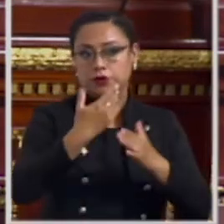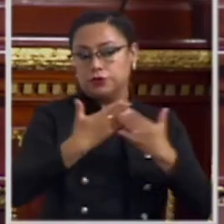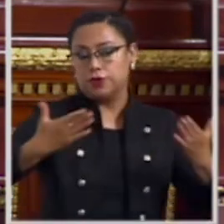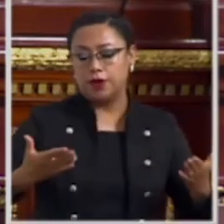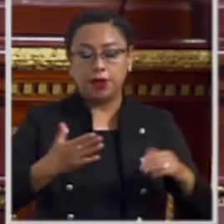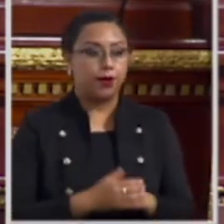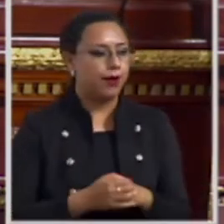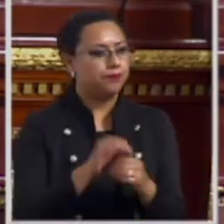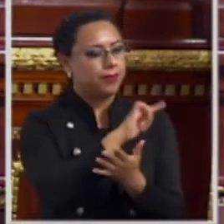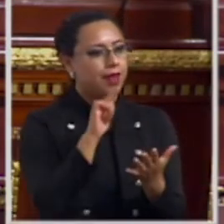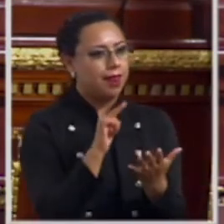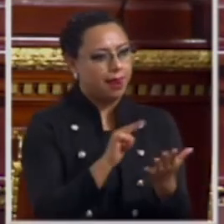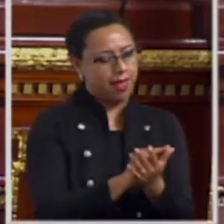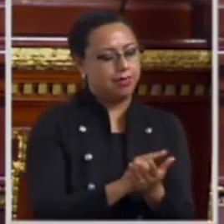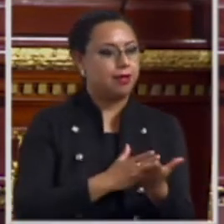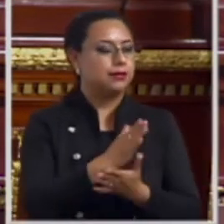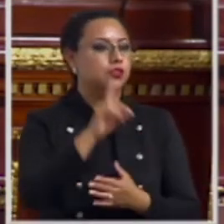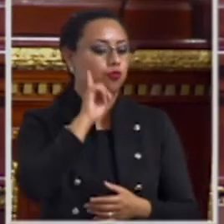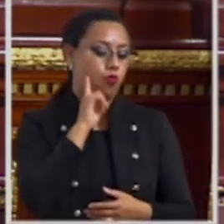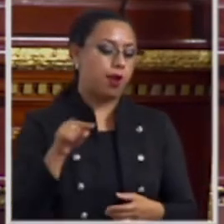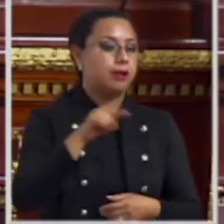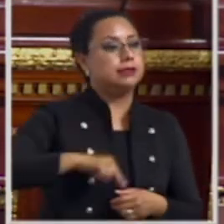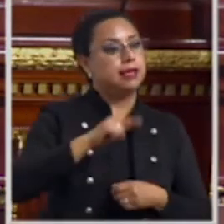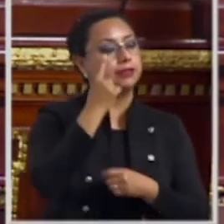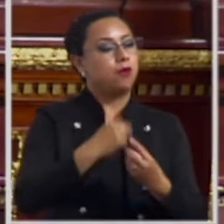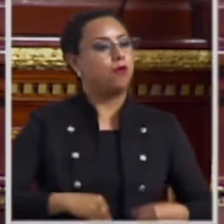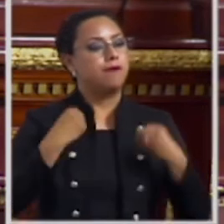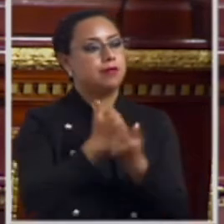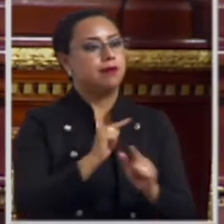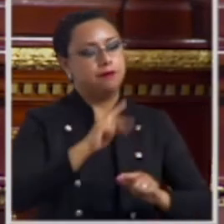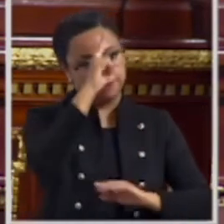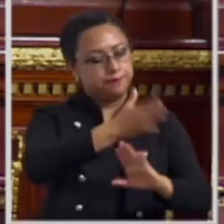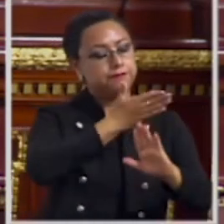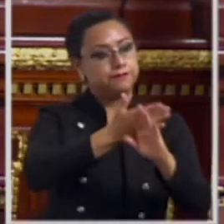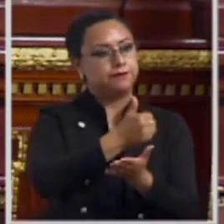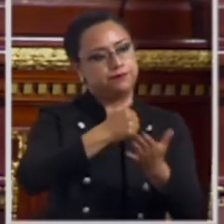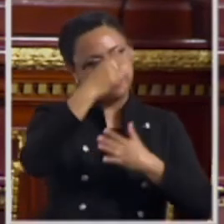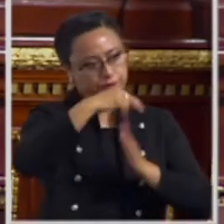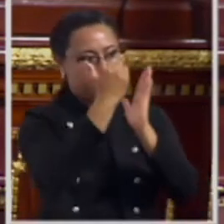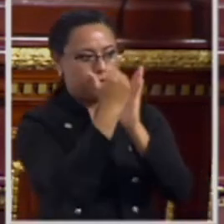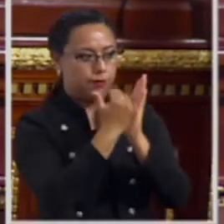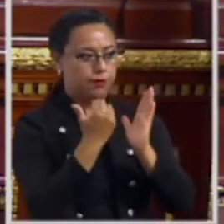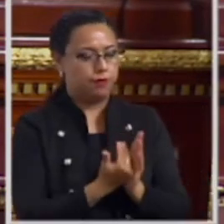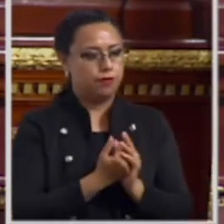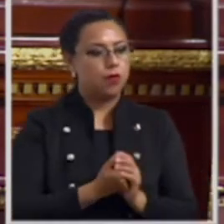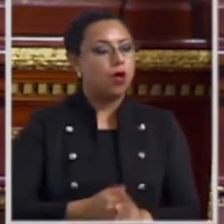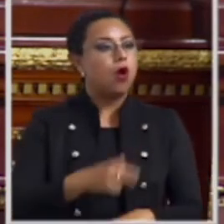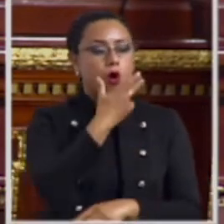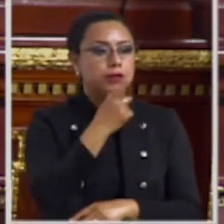Acceso de las Mujeres a una Vida Libre de Violencia de la Ciudad de México es establecer principios y criterios que desde la perspectiva de género